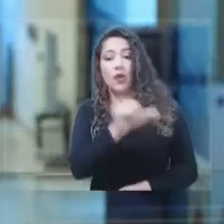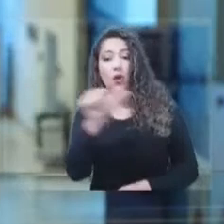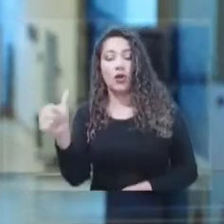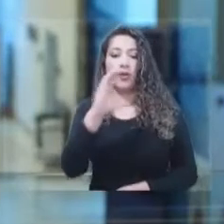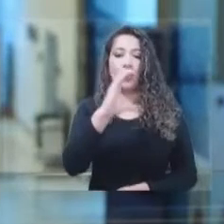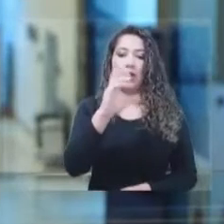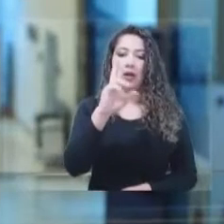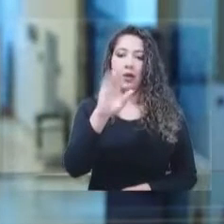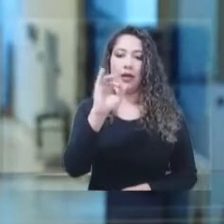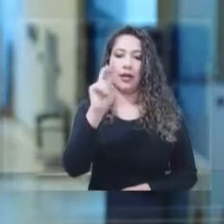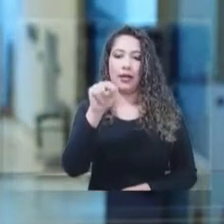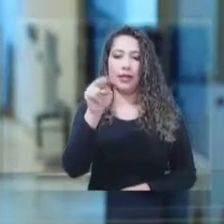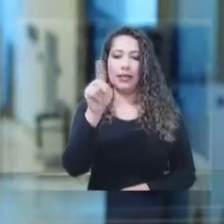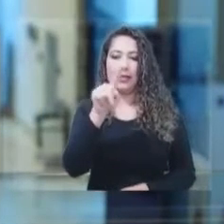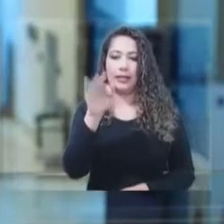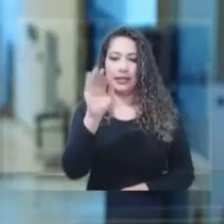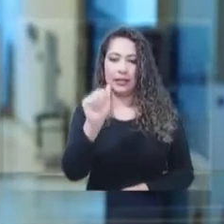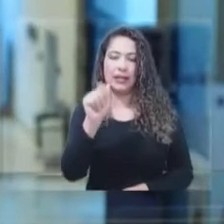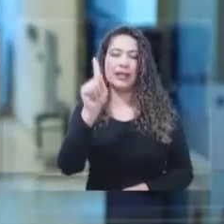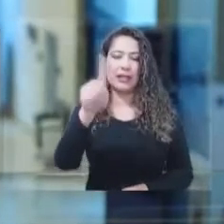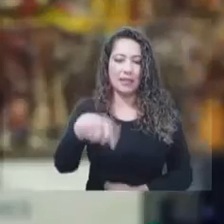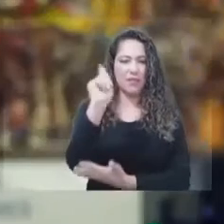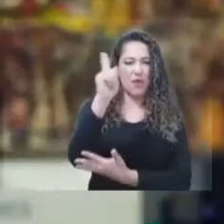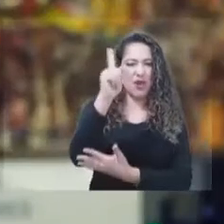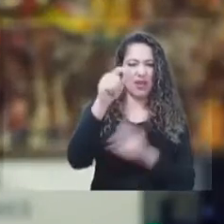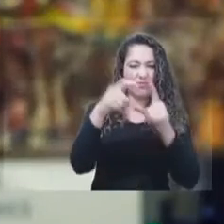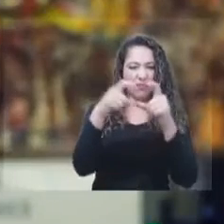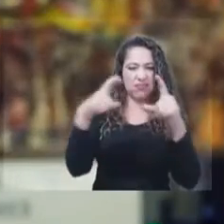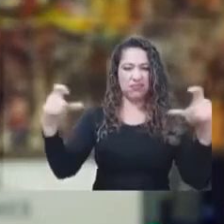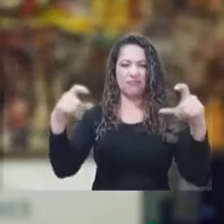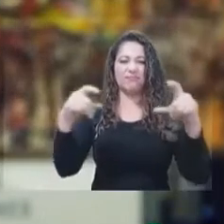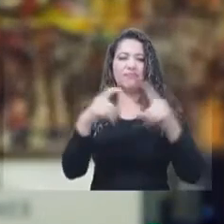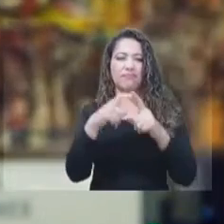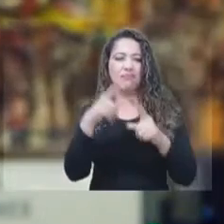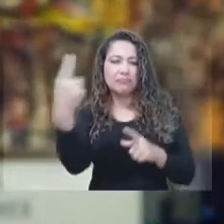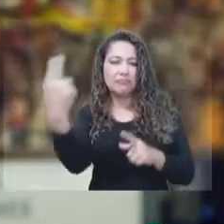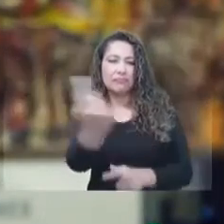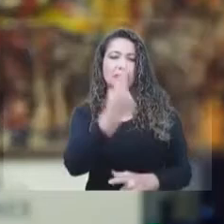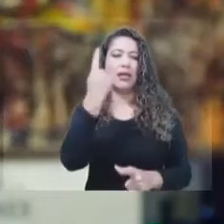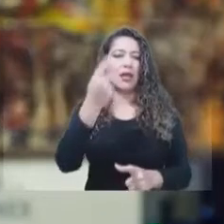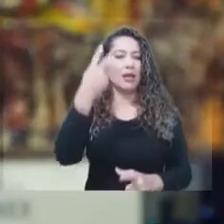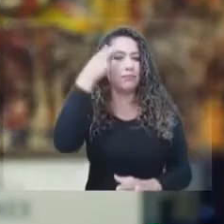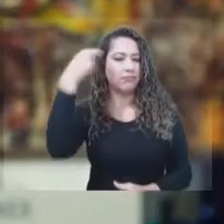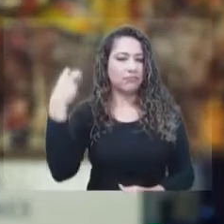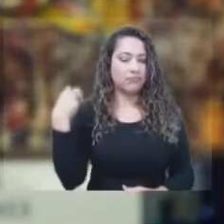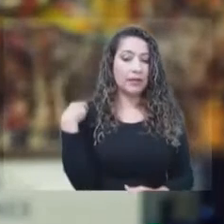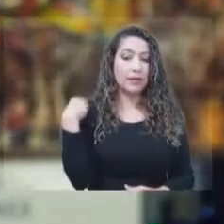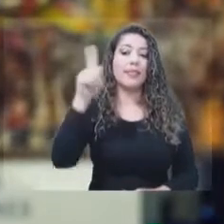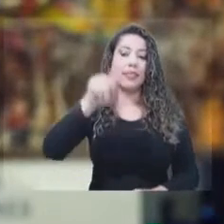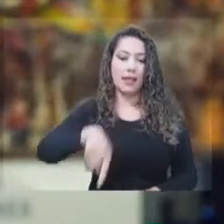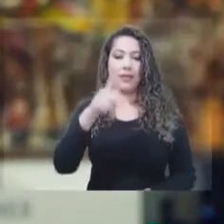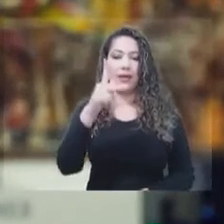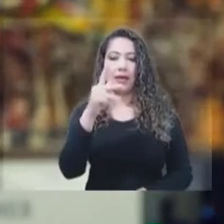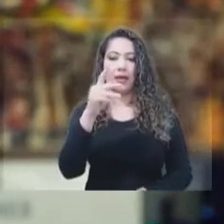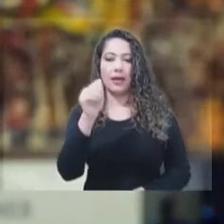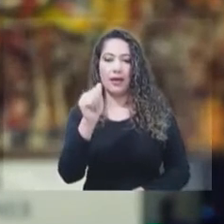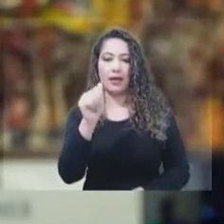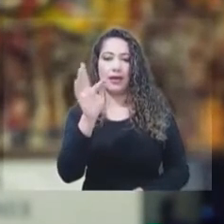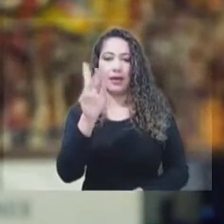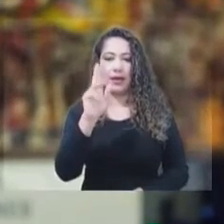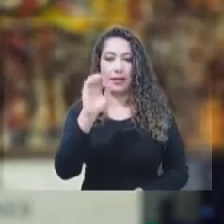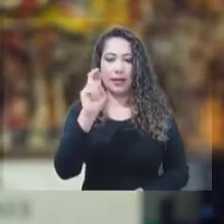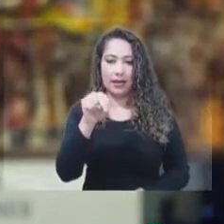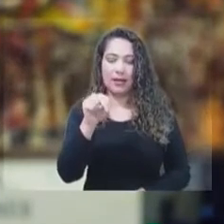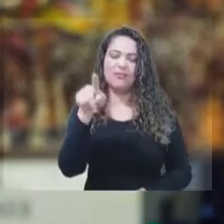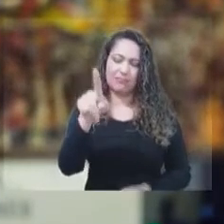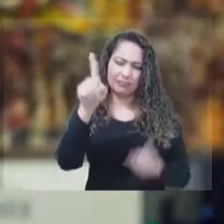Espectro y Análisis de Ofcom en el Reino Unido. Así como a Catherine Gavay, directora de Monitoreo del Espectro de la Autoridad